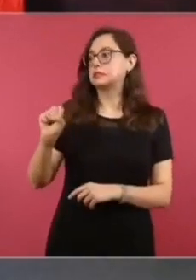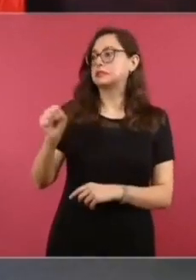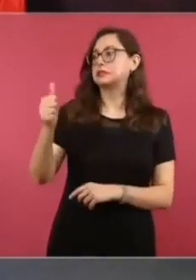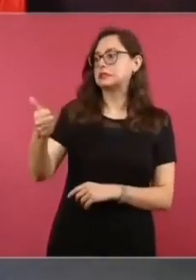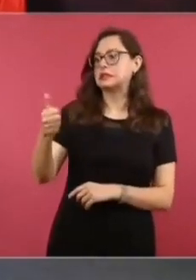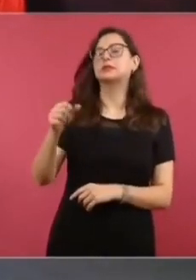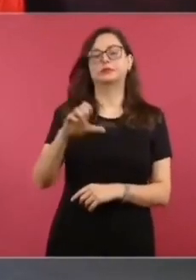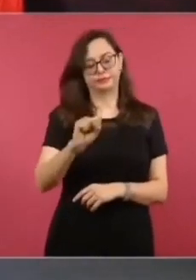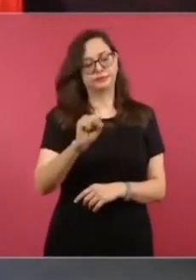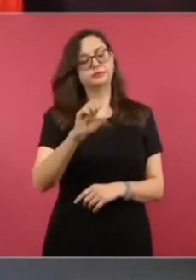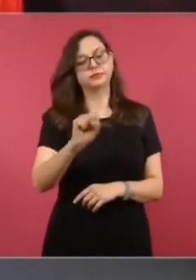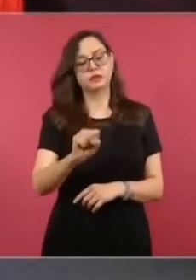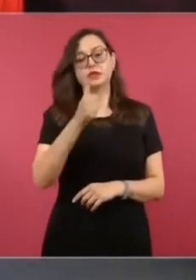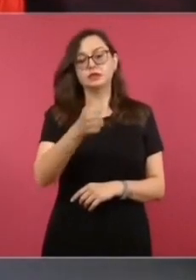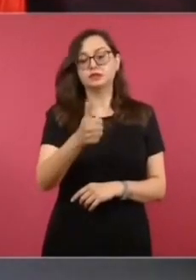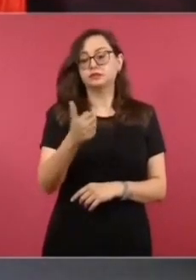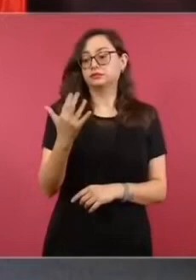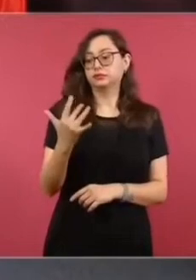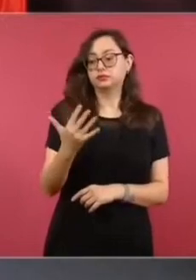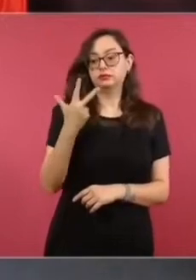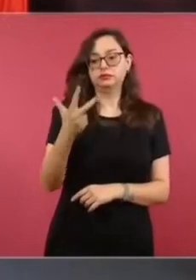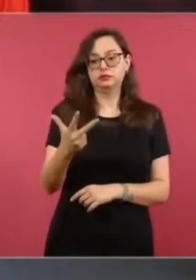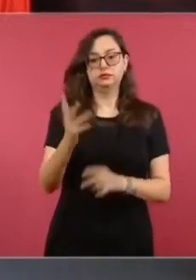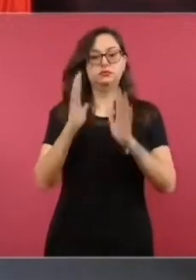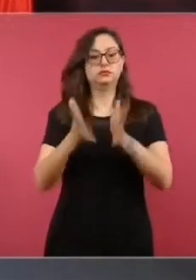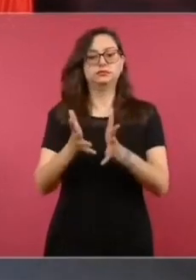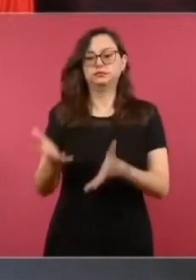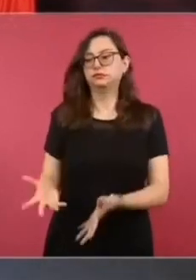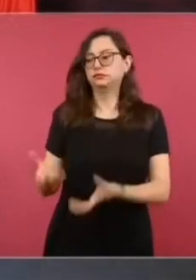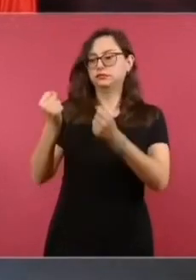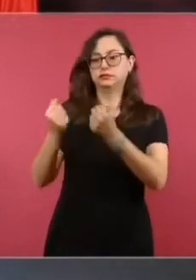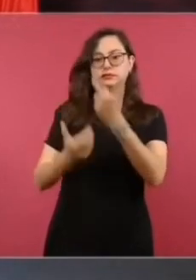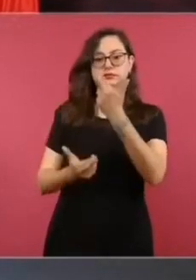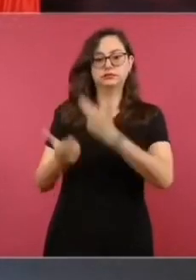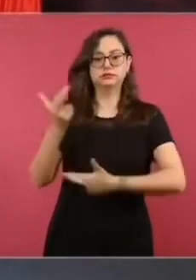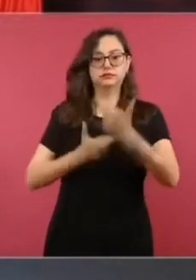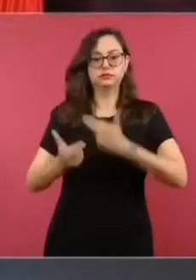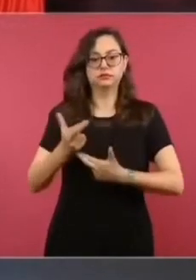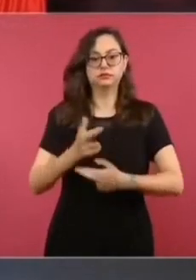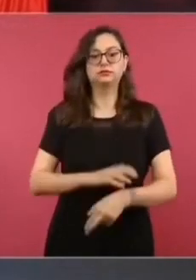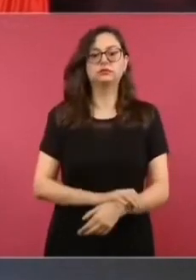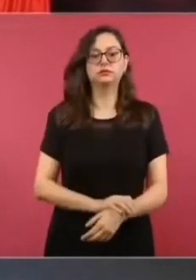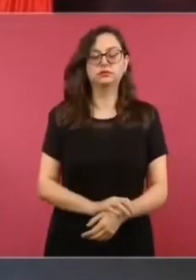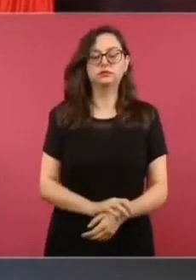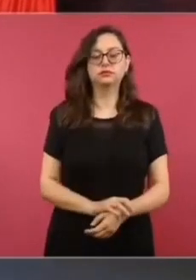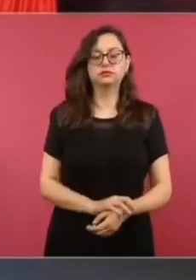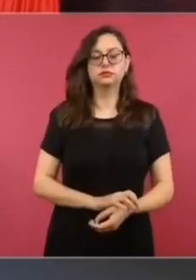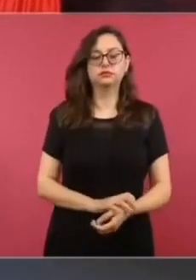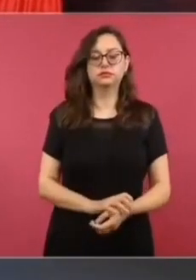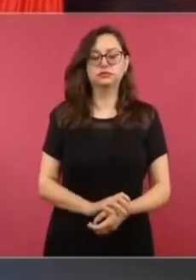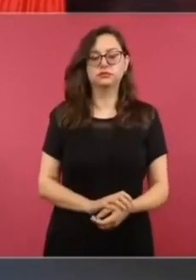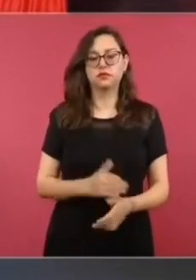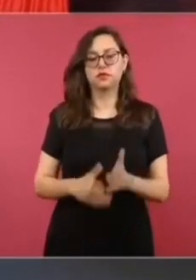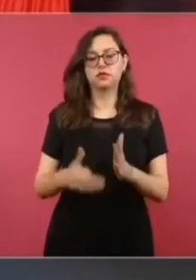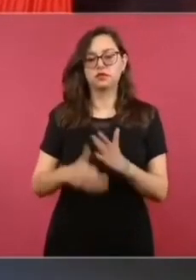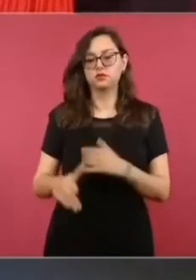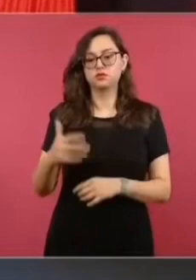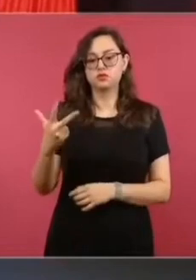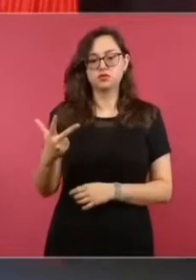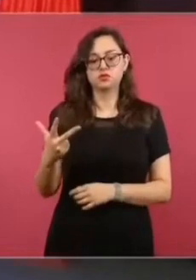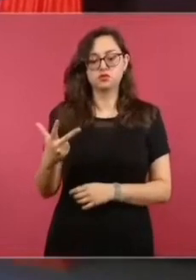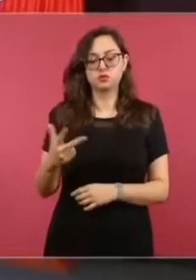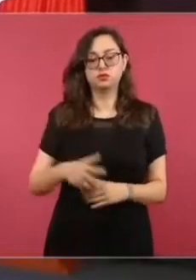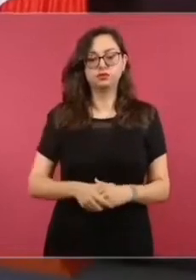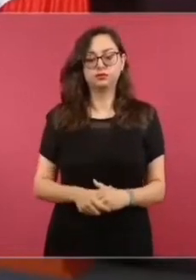ya hay 58, faltan 8 y se está